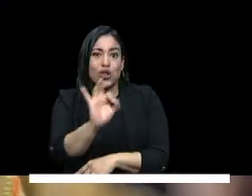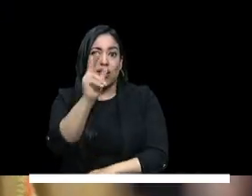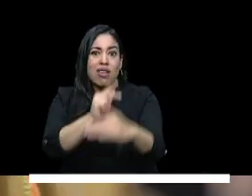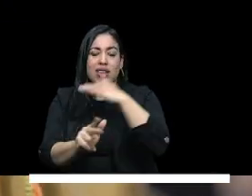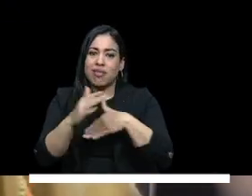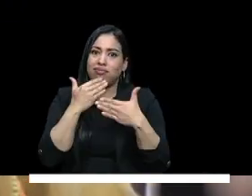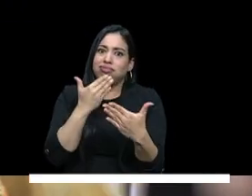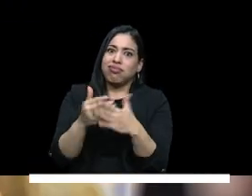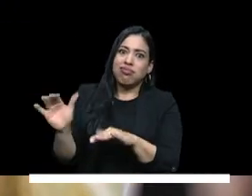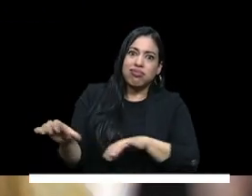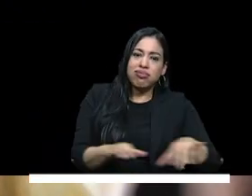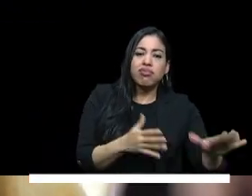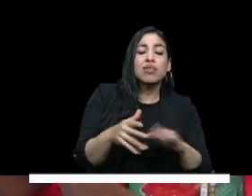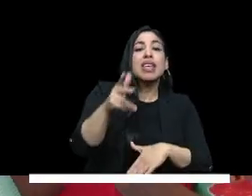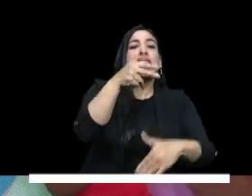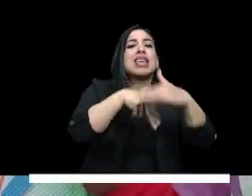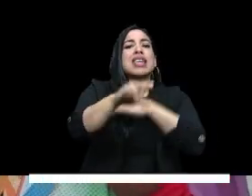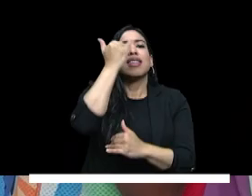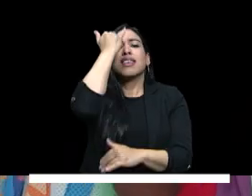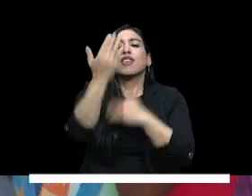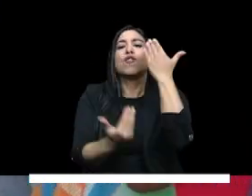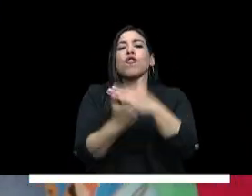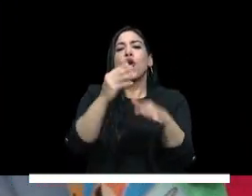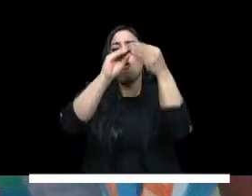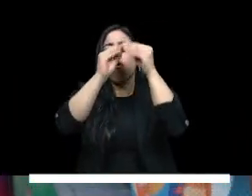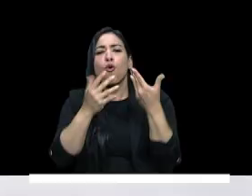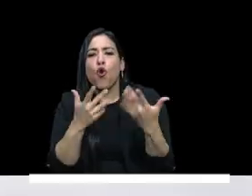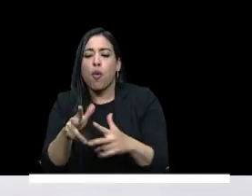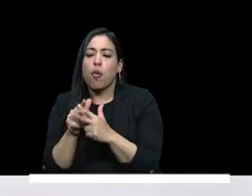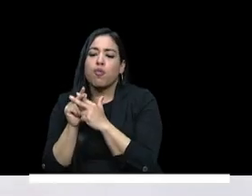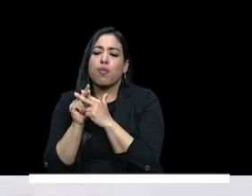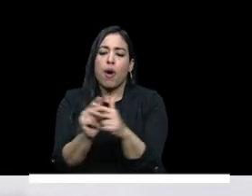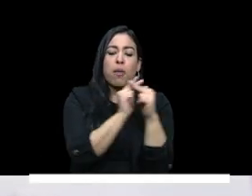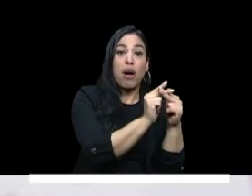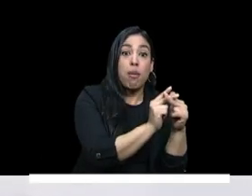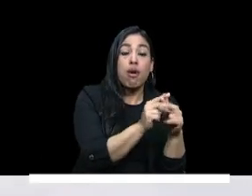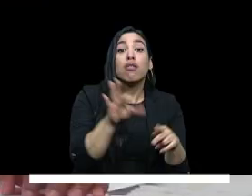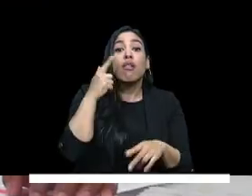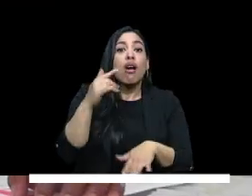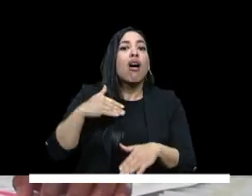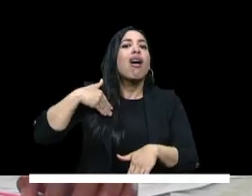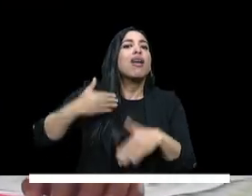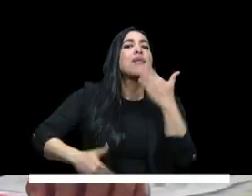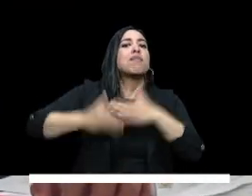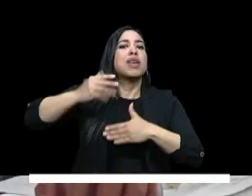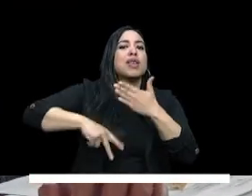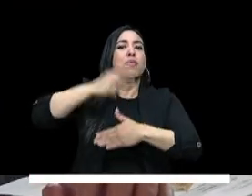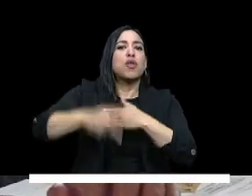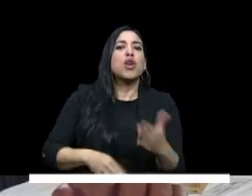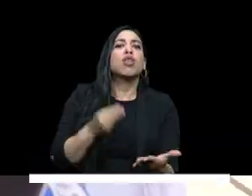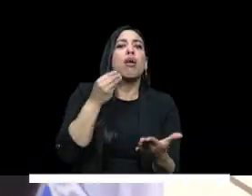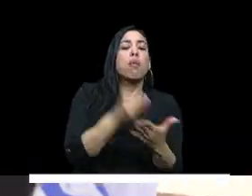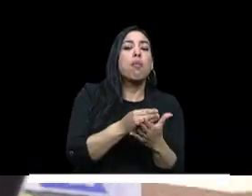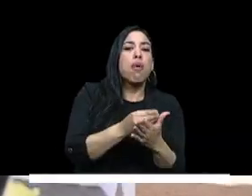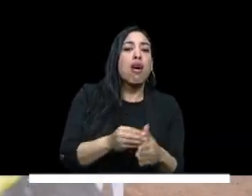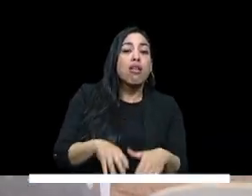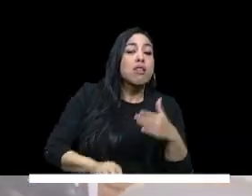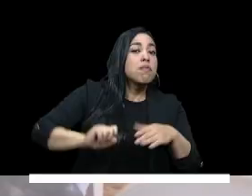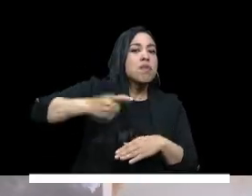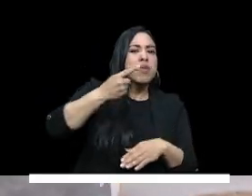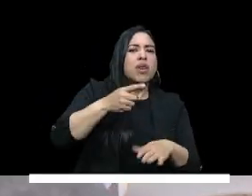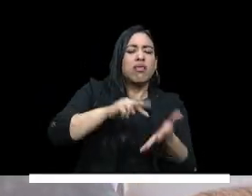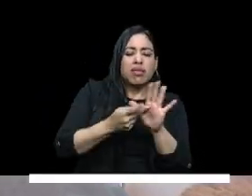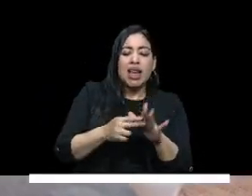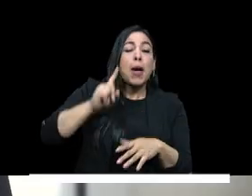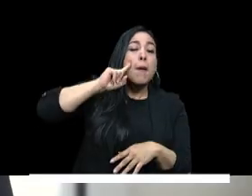ICTEX ICTEX también innova en desarrollo de nuevas formas de crédito y por eso puso en marcha el pago contingente al ingreso estamos